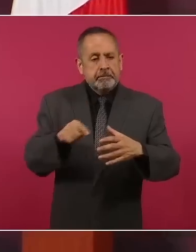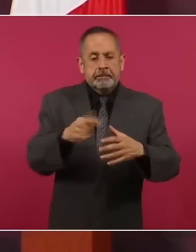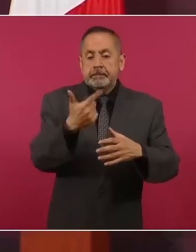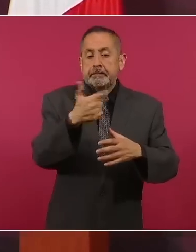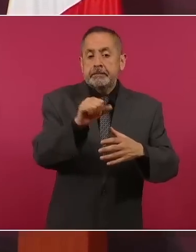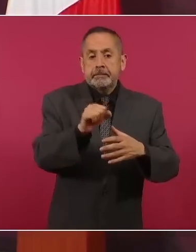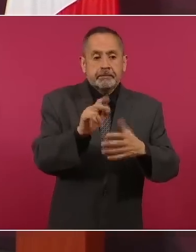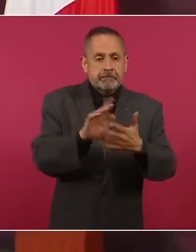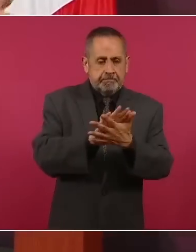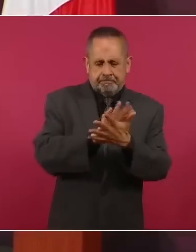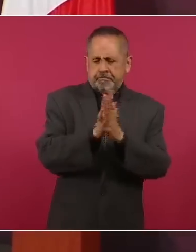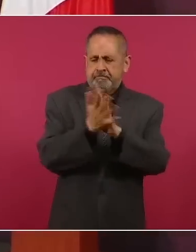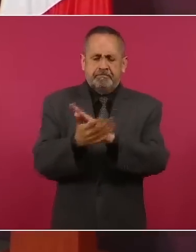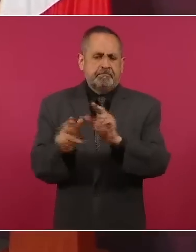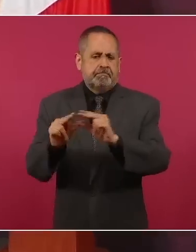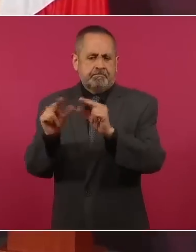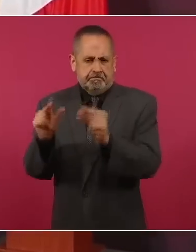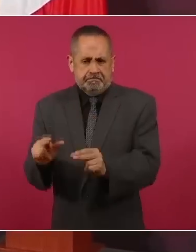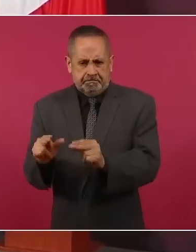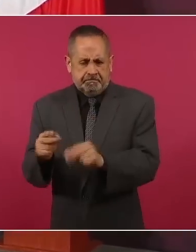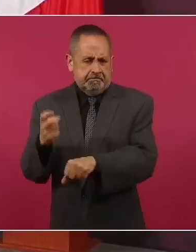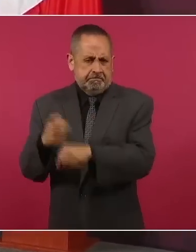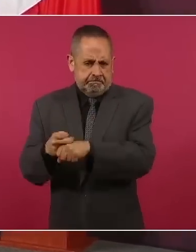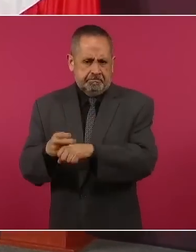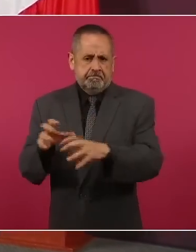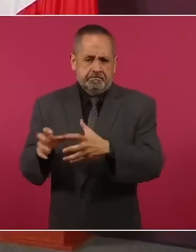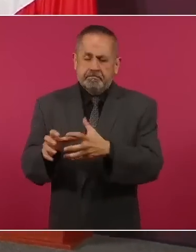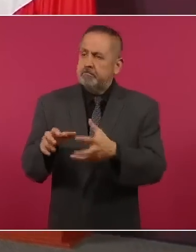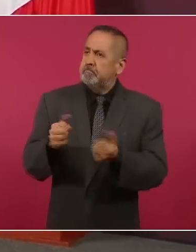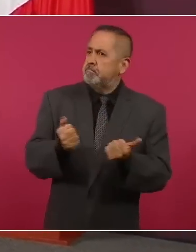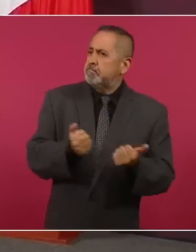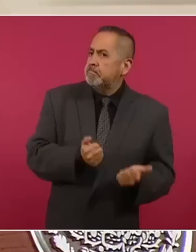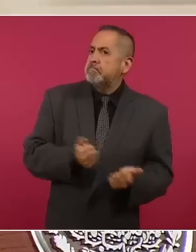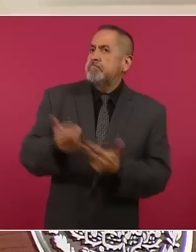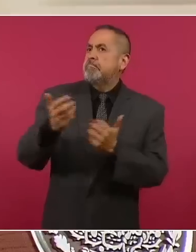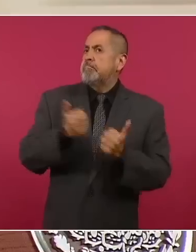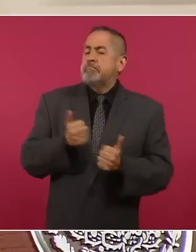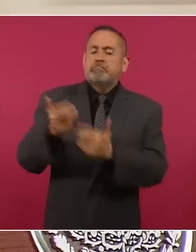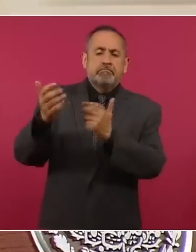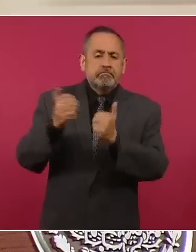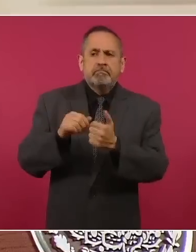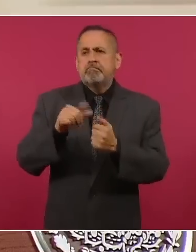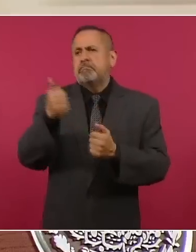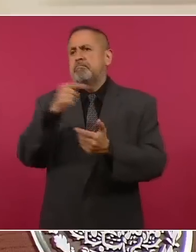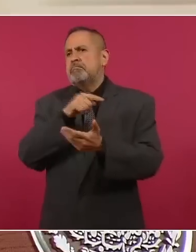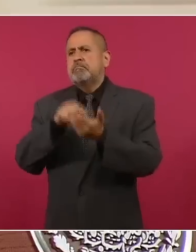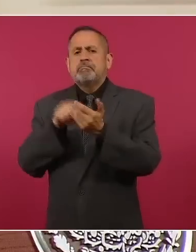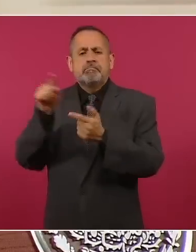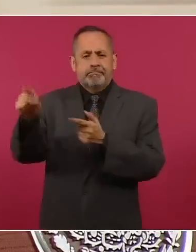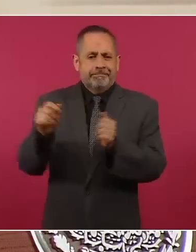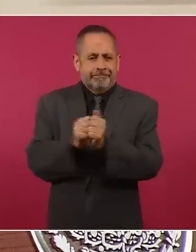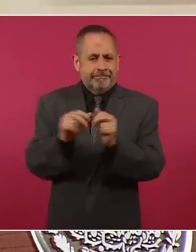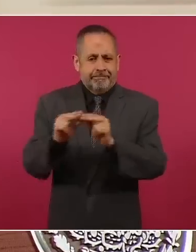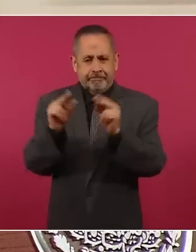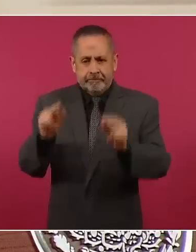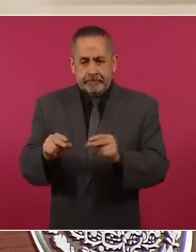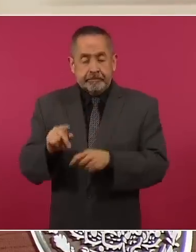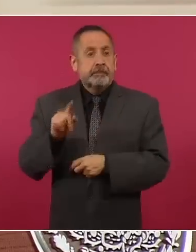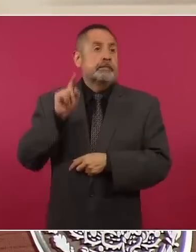para congelar el gas y poderlo transportar congelado y luego